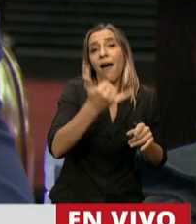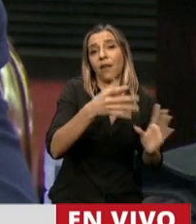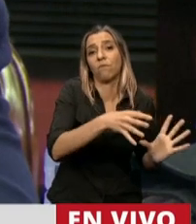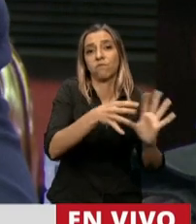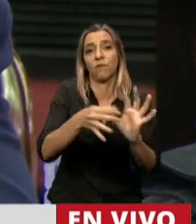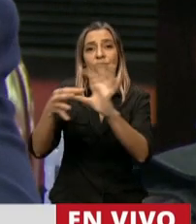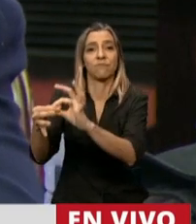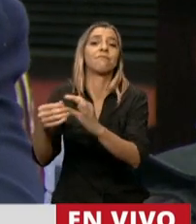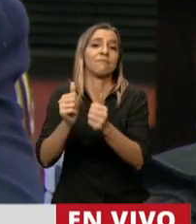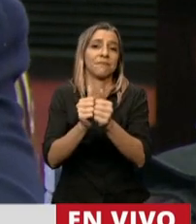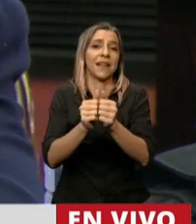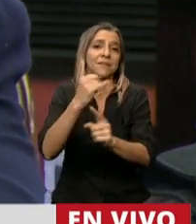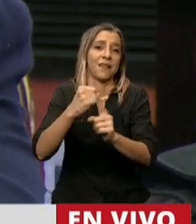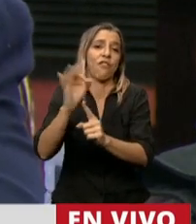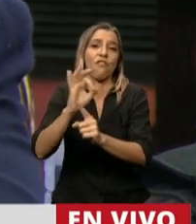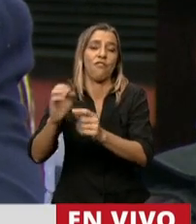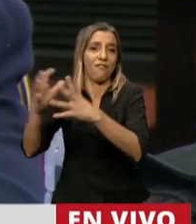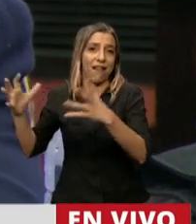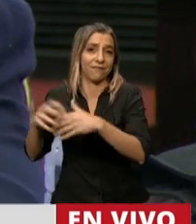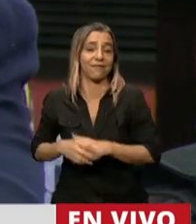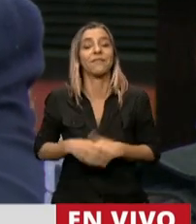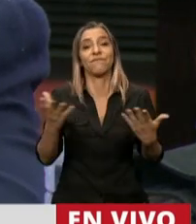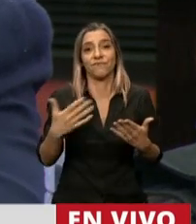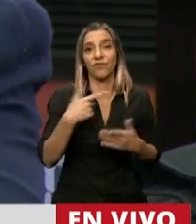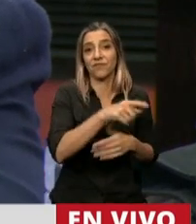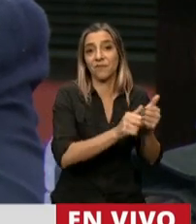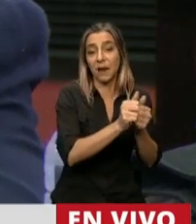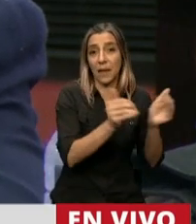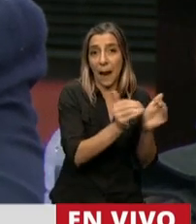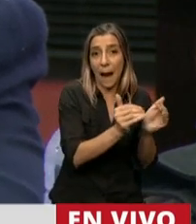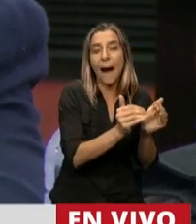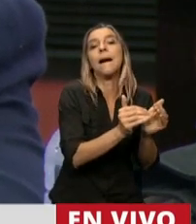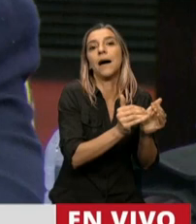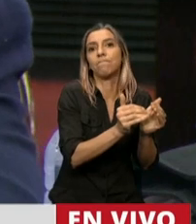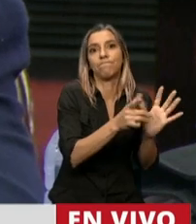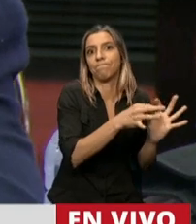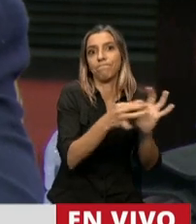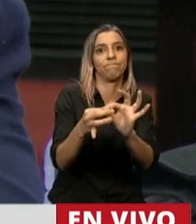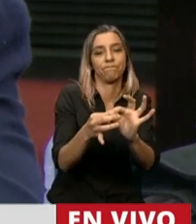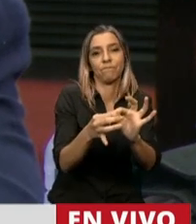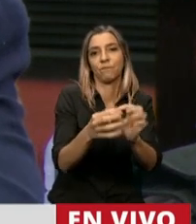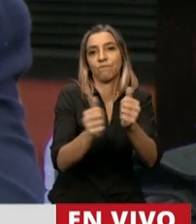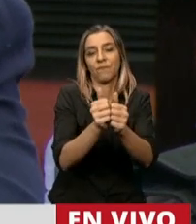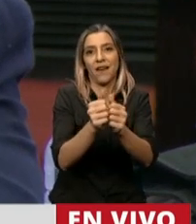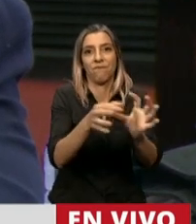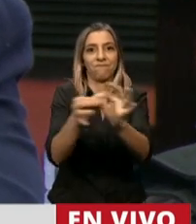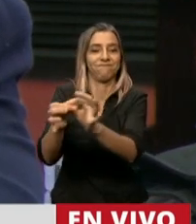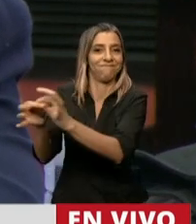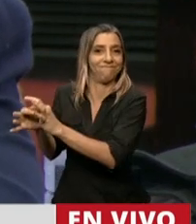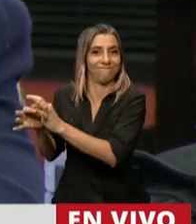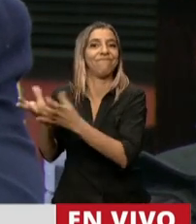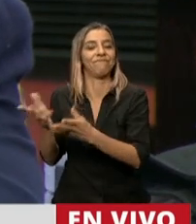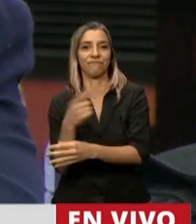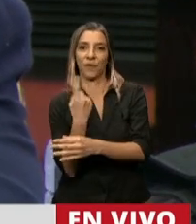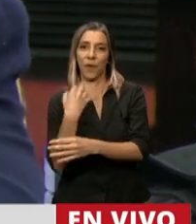empresas. Por lo tanto, su éxito depende del éxito de otras. Y no entender esa lógica ecológica